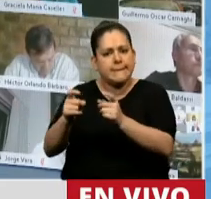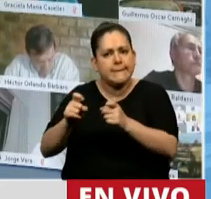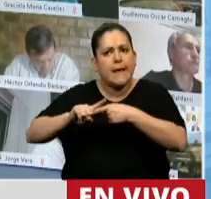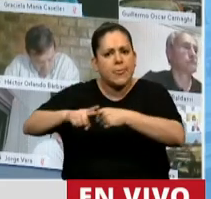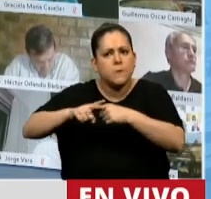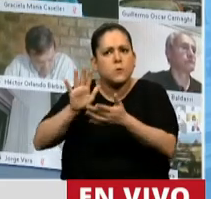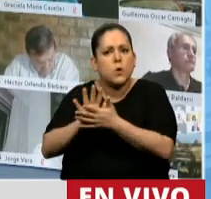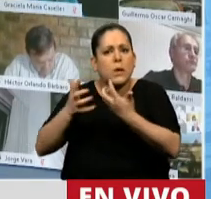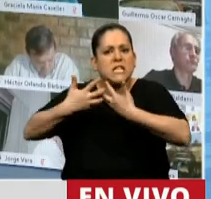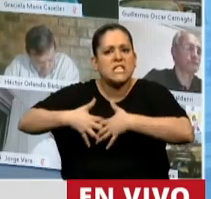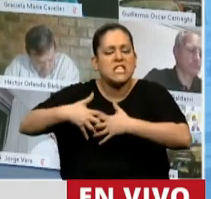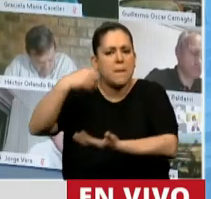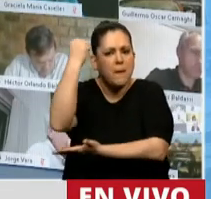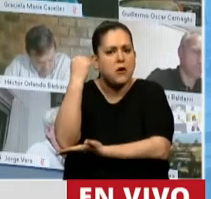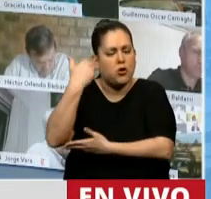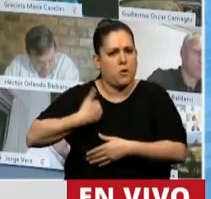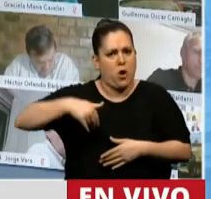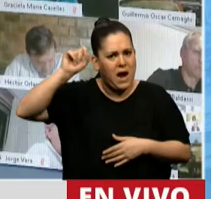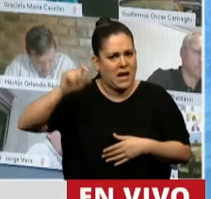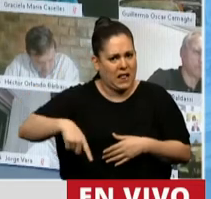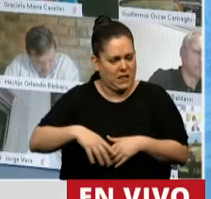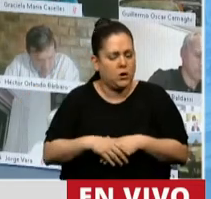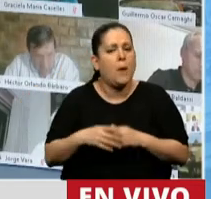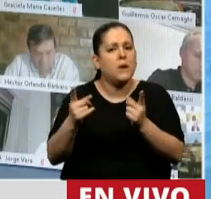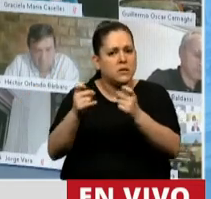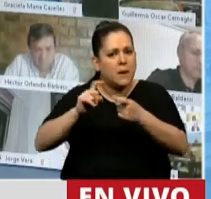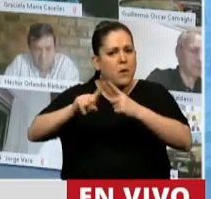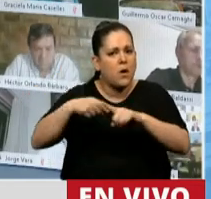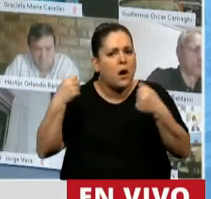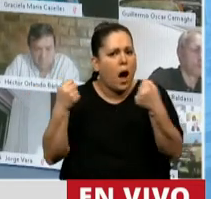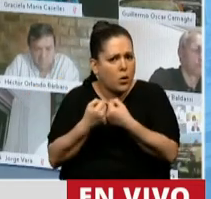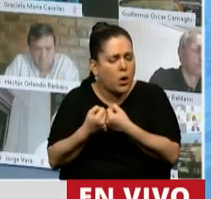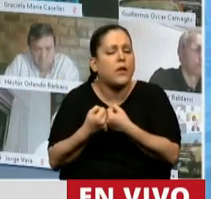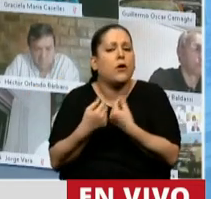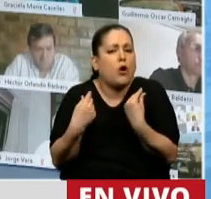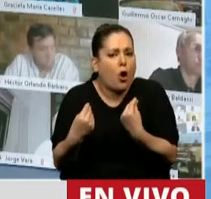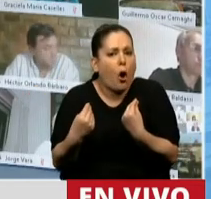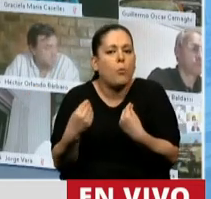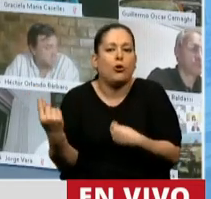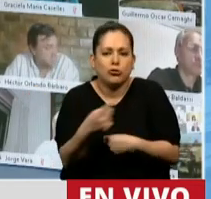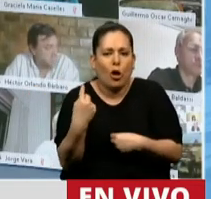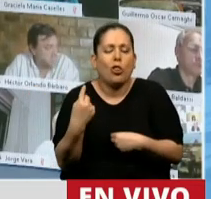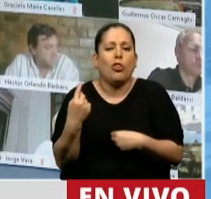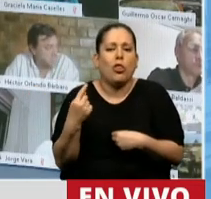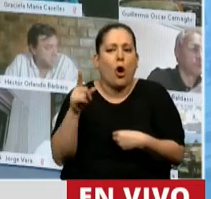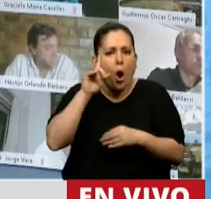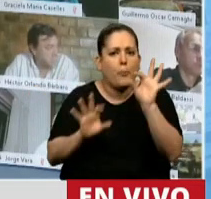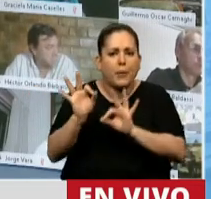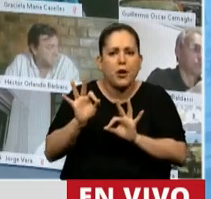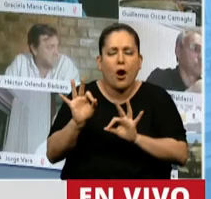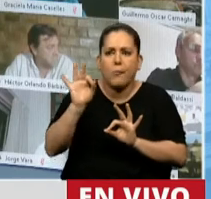productivo. Pero para eso se necesita generar consensos y los consensos se logran cuando todos ponemos un poco de cada uno.